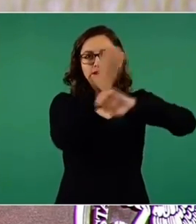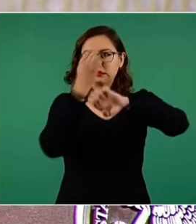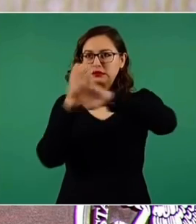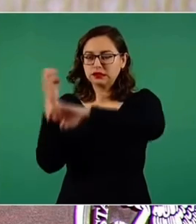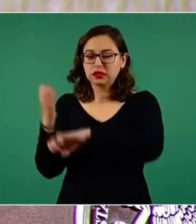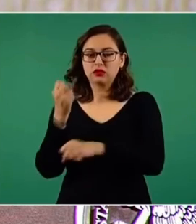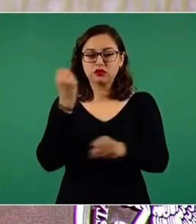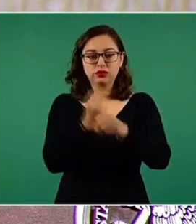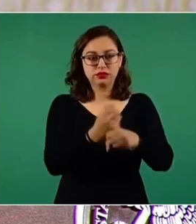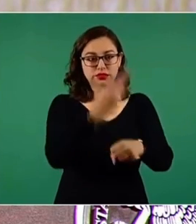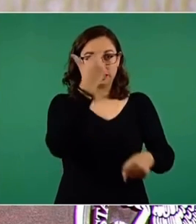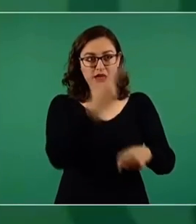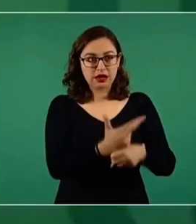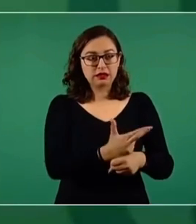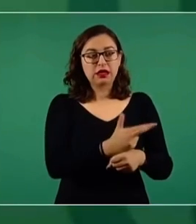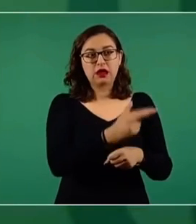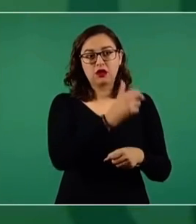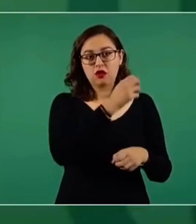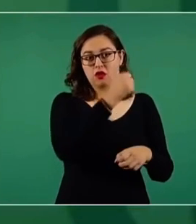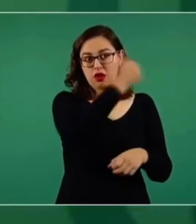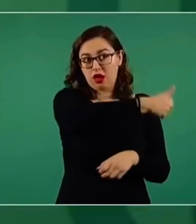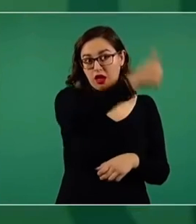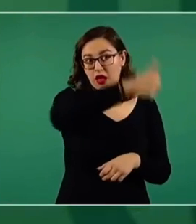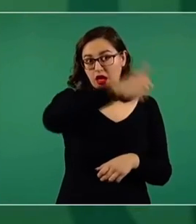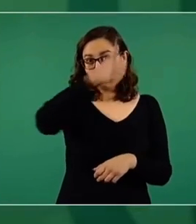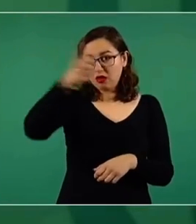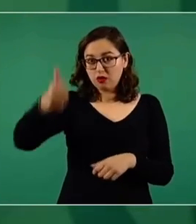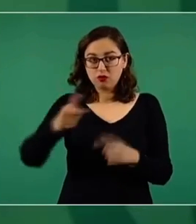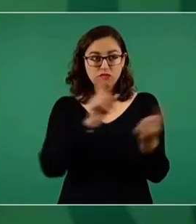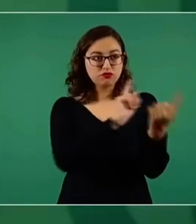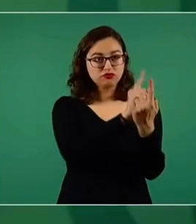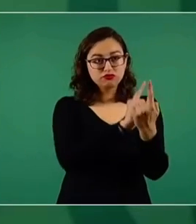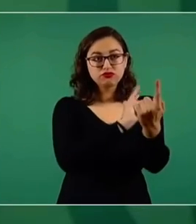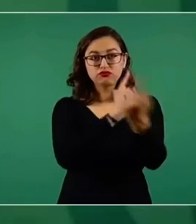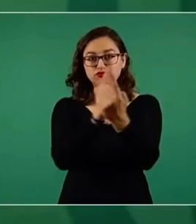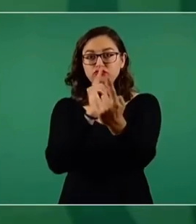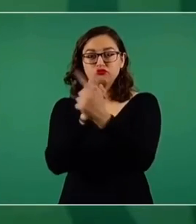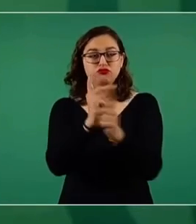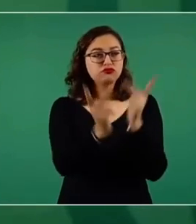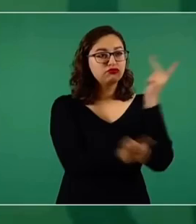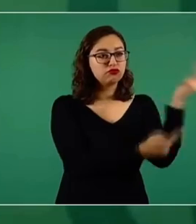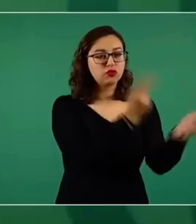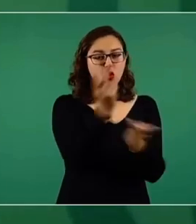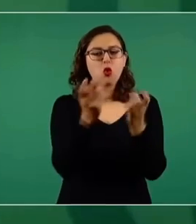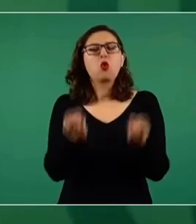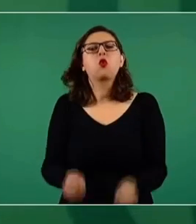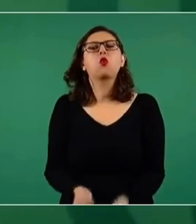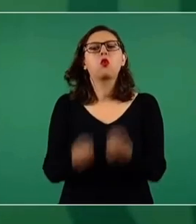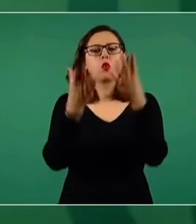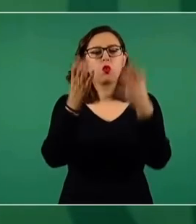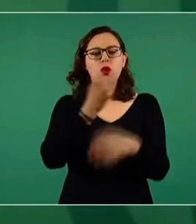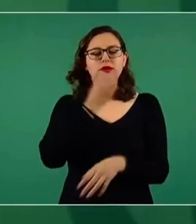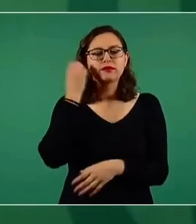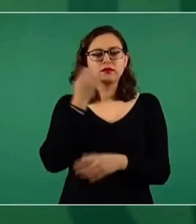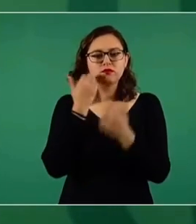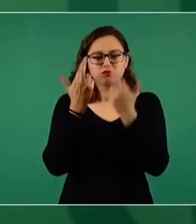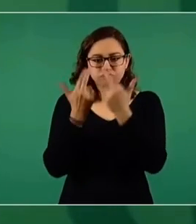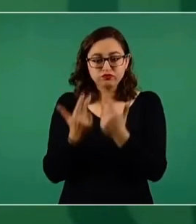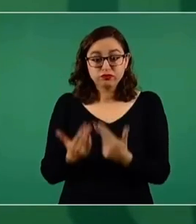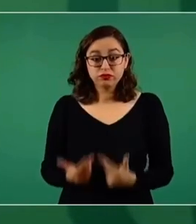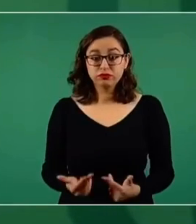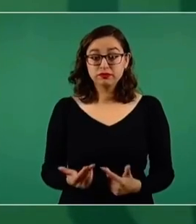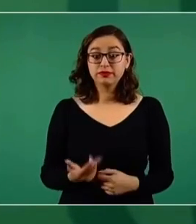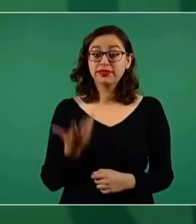gobiernos de las entidades, nosotros teníamos un total de cerca de 10 mil escuelas